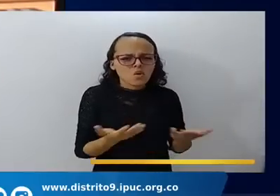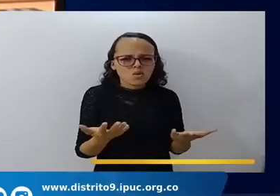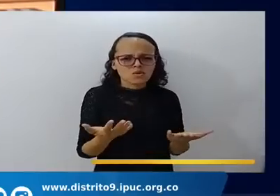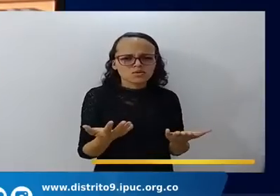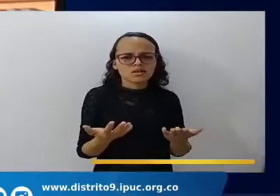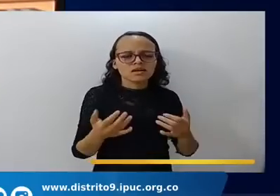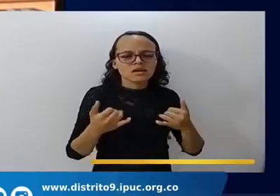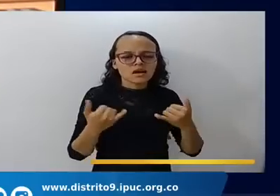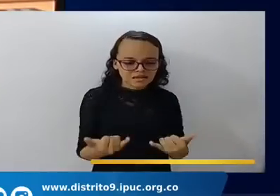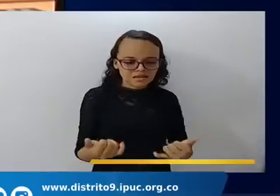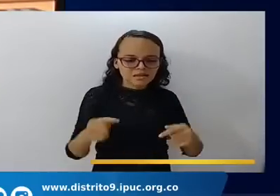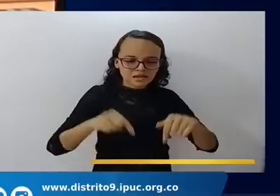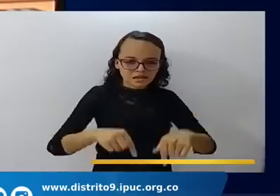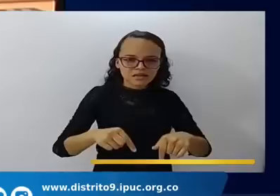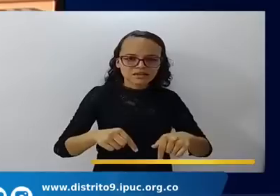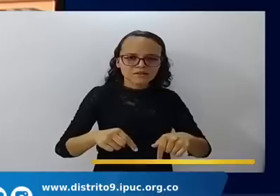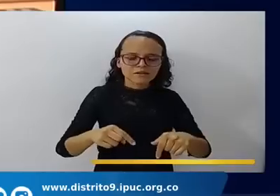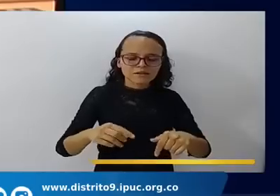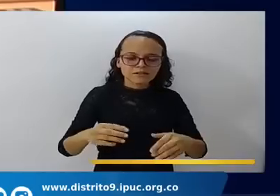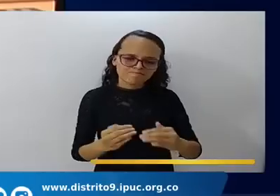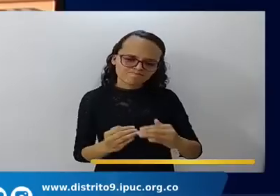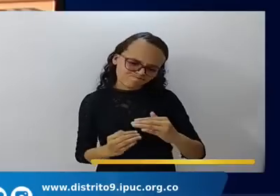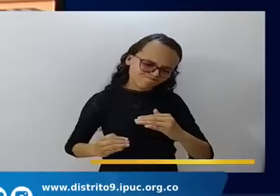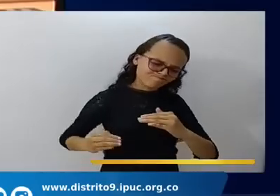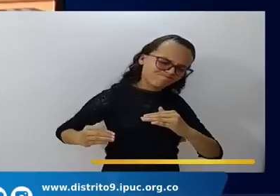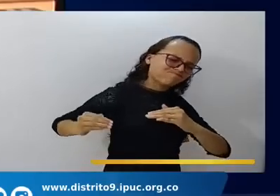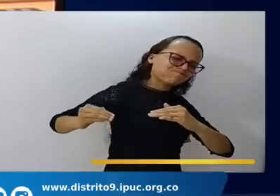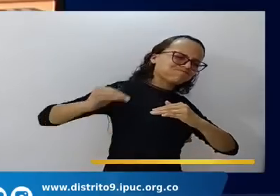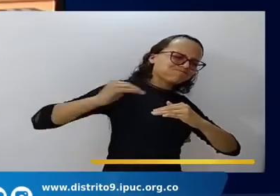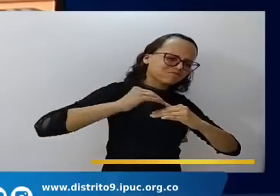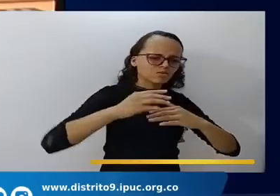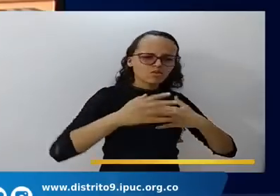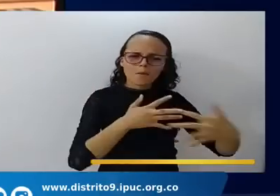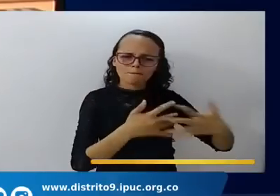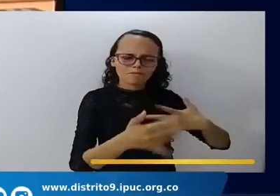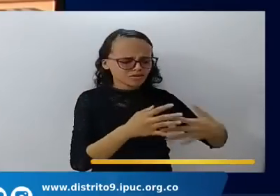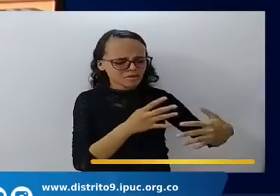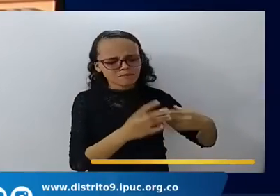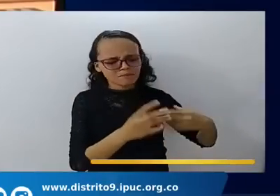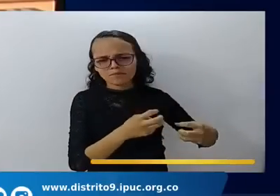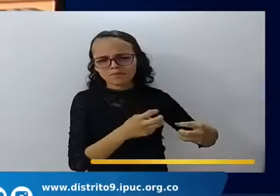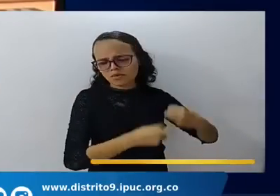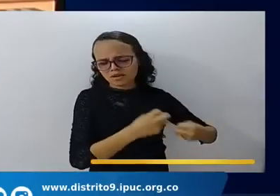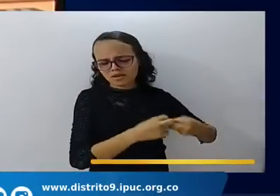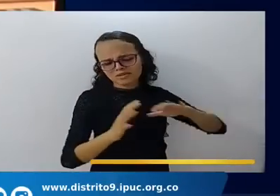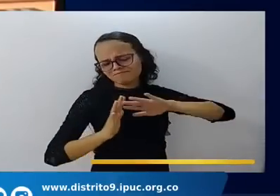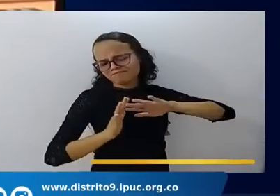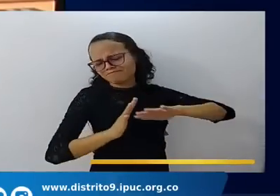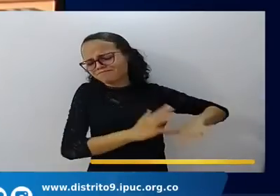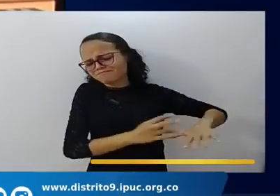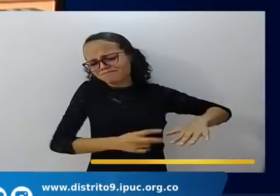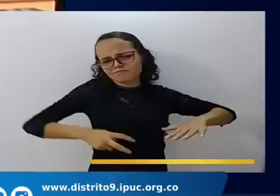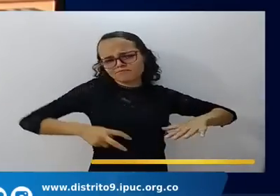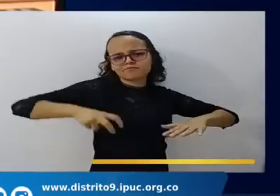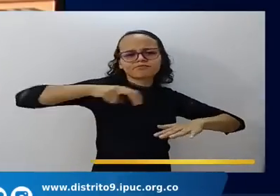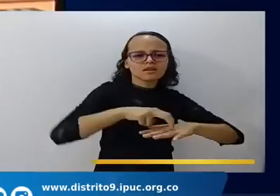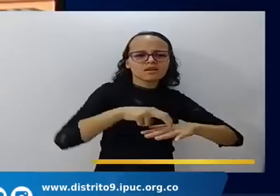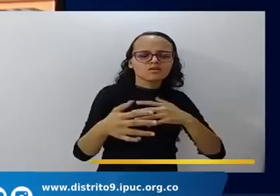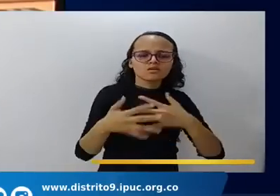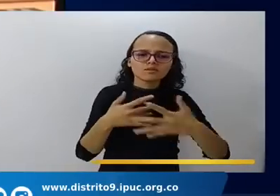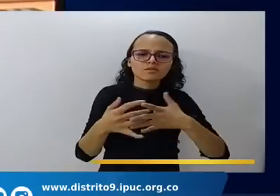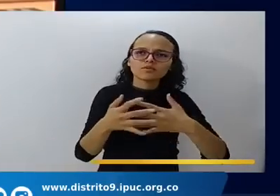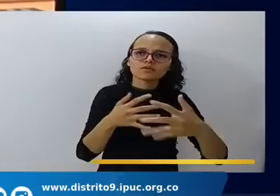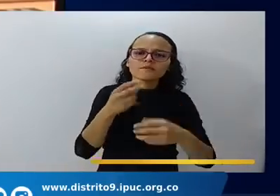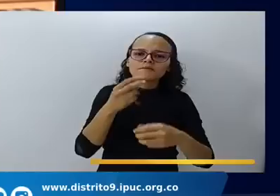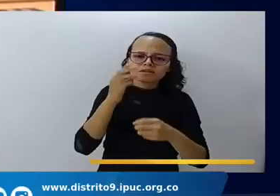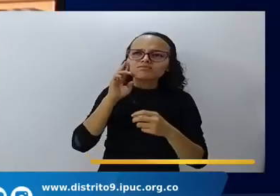se puede sobreponer gracias a la fe en Cristo Jesús, a sus promesas